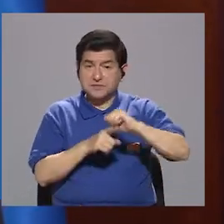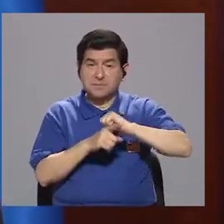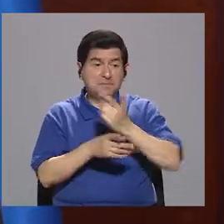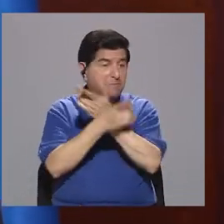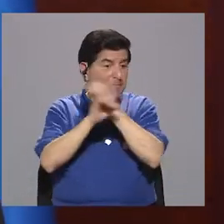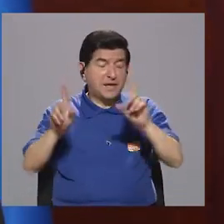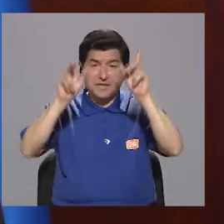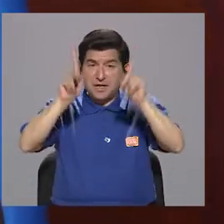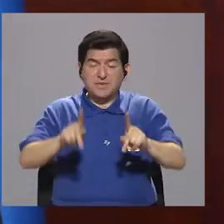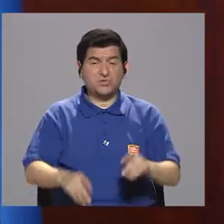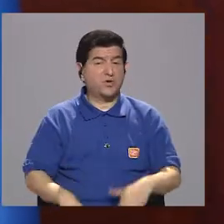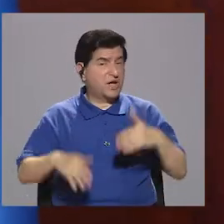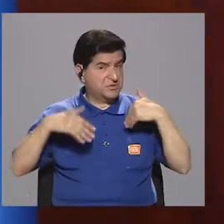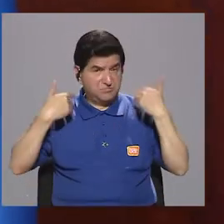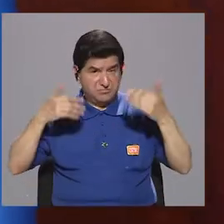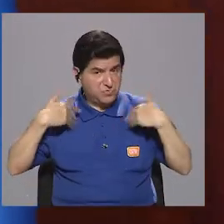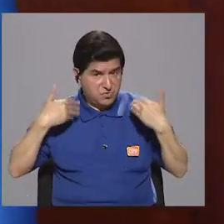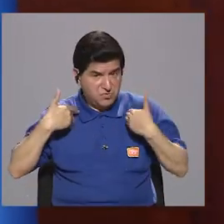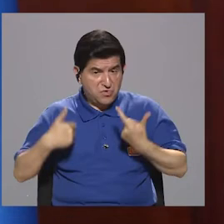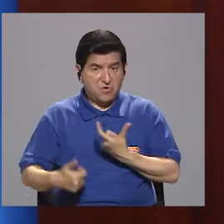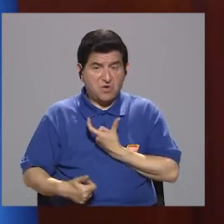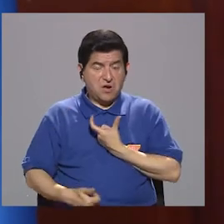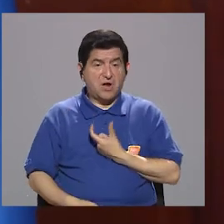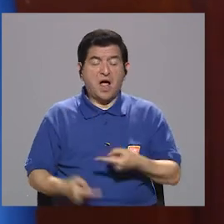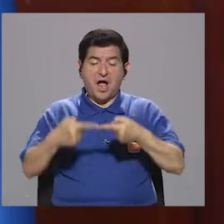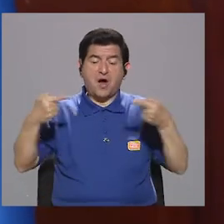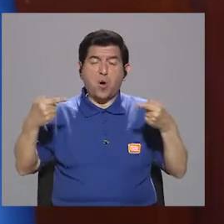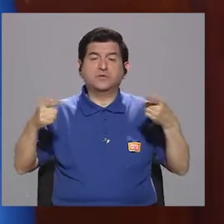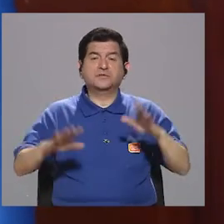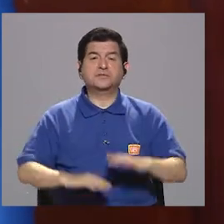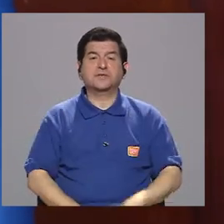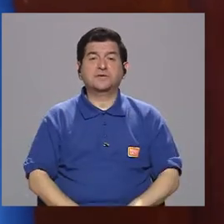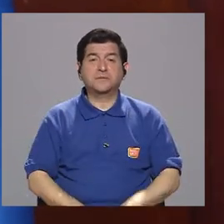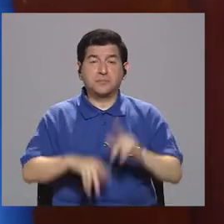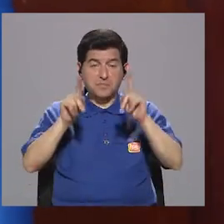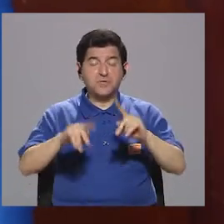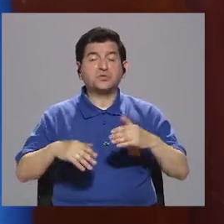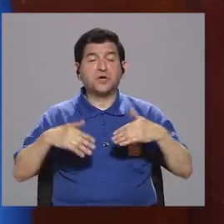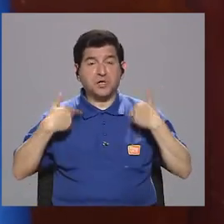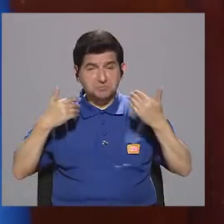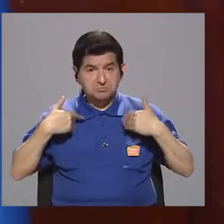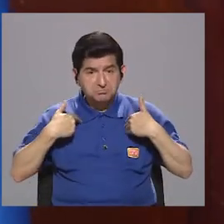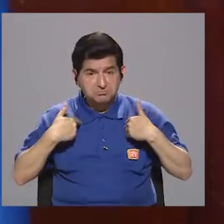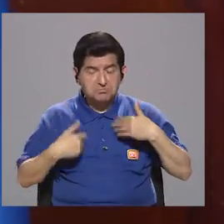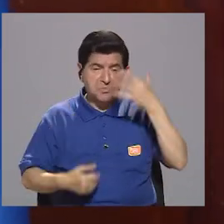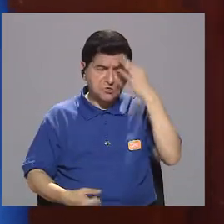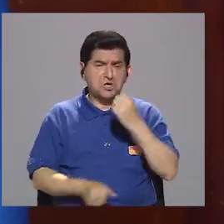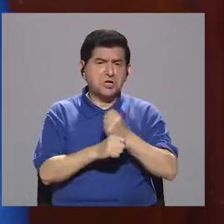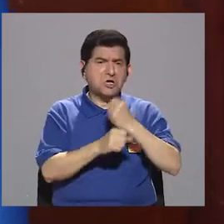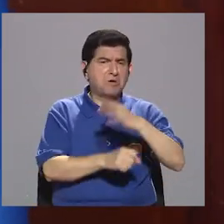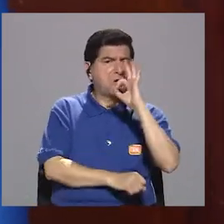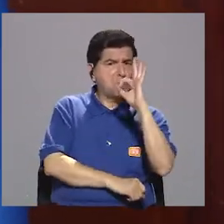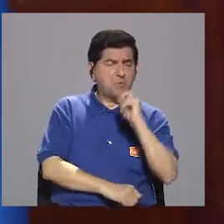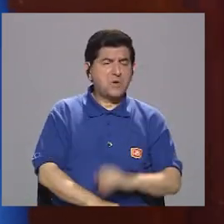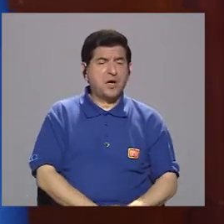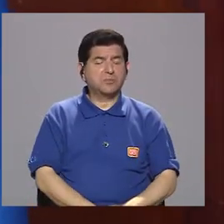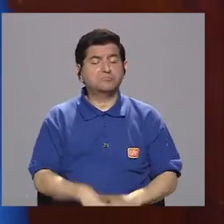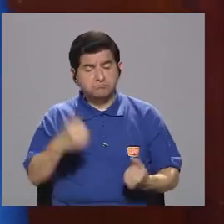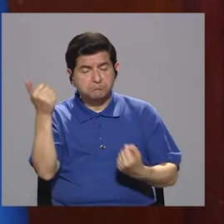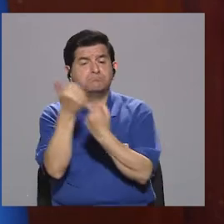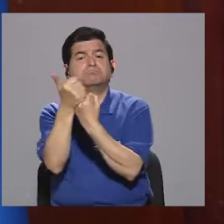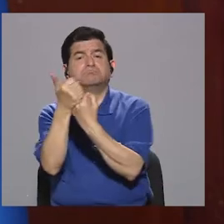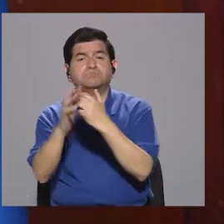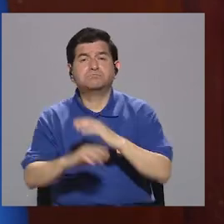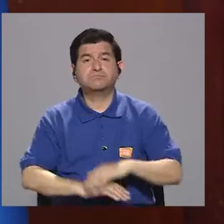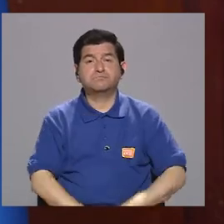democrático. Si la gente no está contenta con el alcalde, pues vota en contra. Si la gente está contenta, si le parece lo que está haciendo, vota a favor.